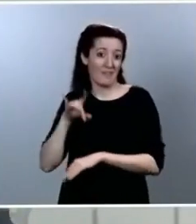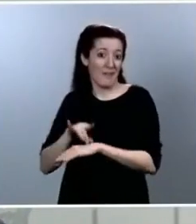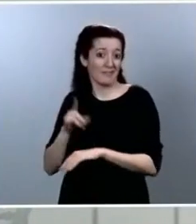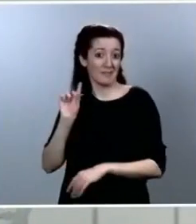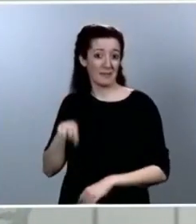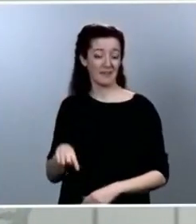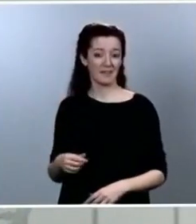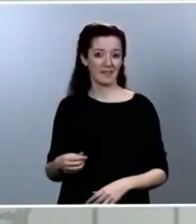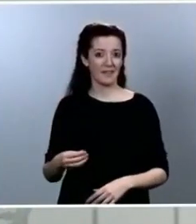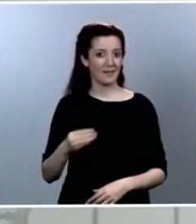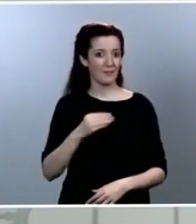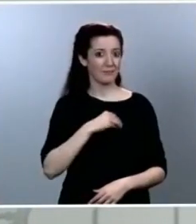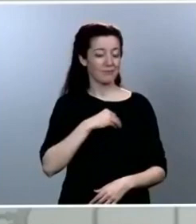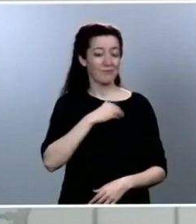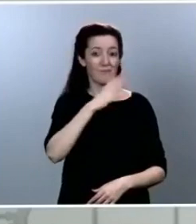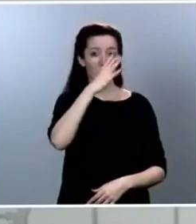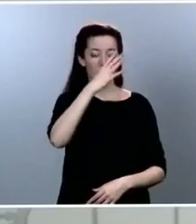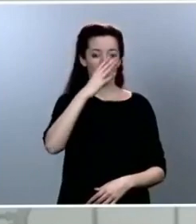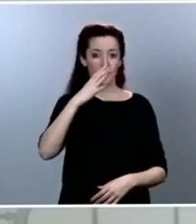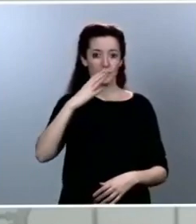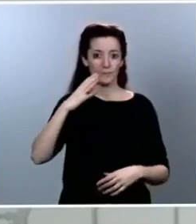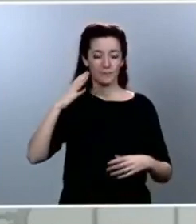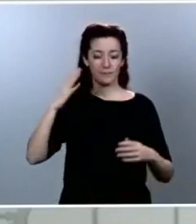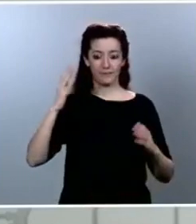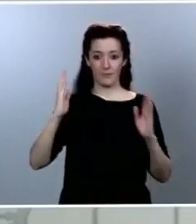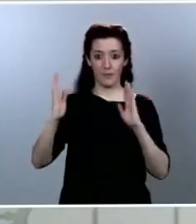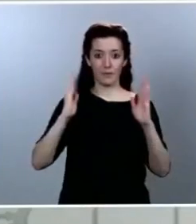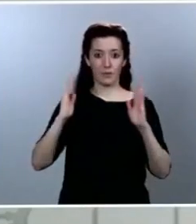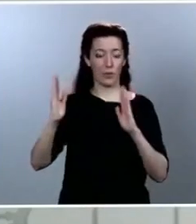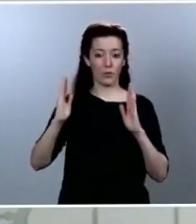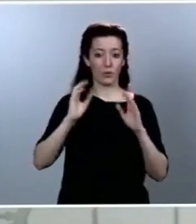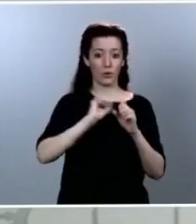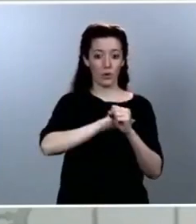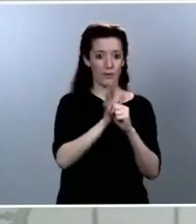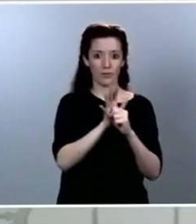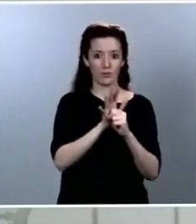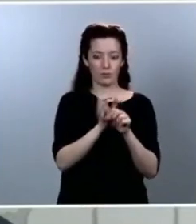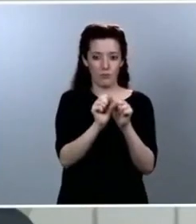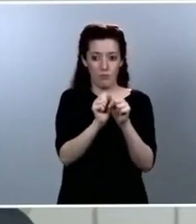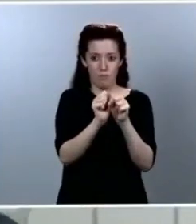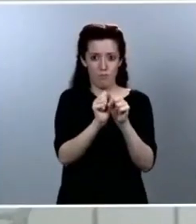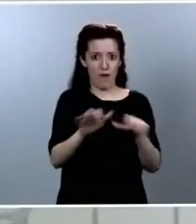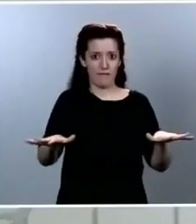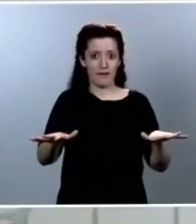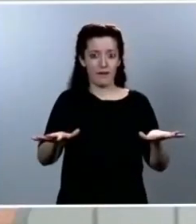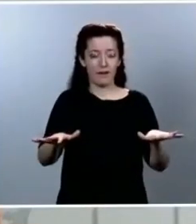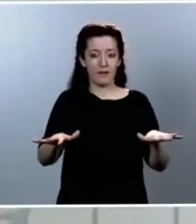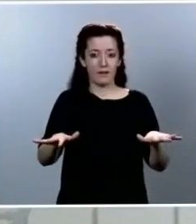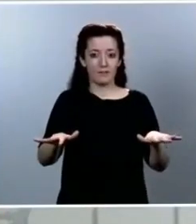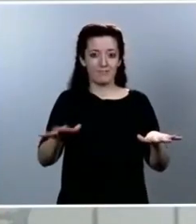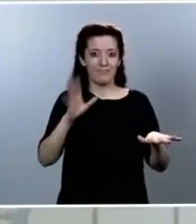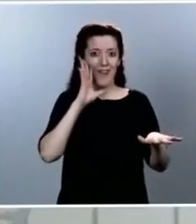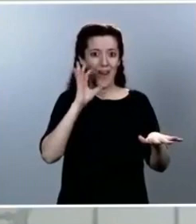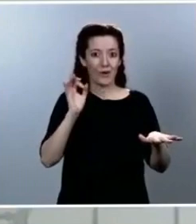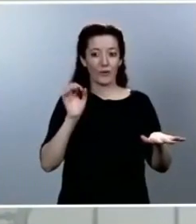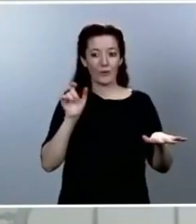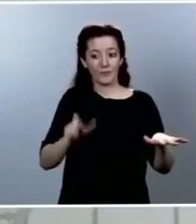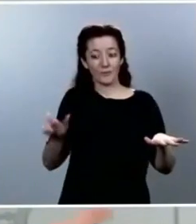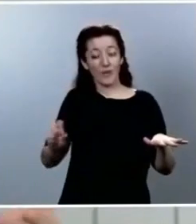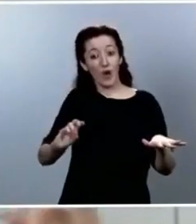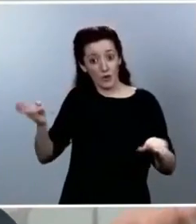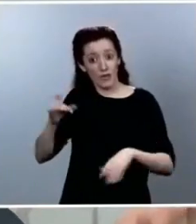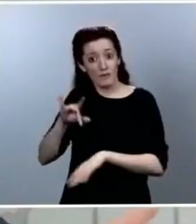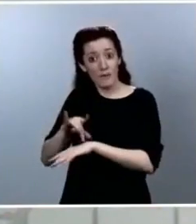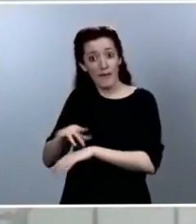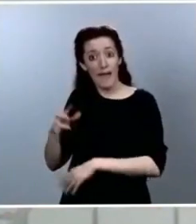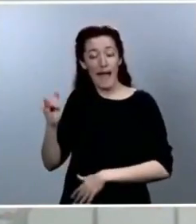invasión que hemos tenido sobrevenida del virus en nuestro país y en todo el continente pues lógicamente han quedado postergados como consecuencia de la urgencia que tenían